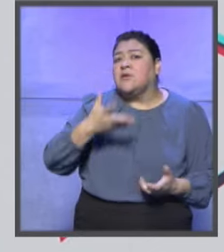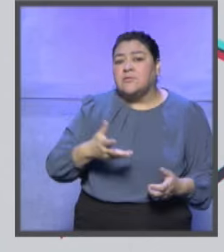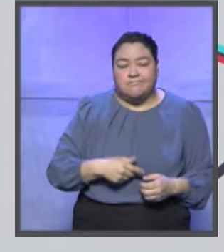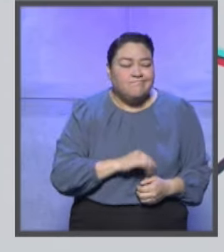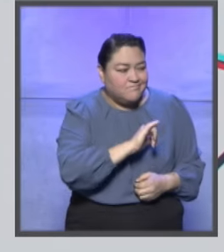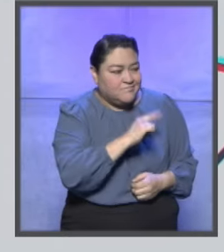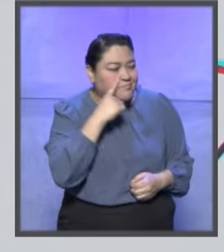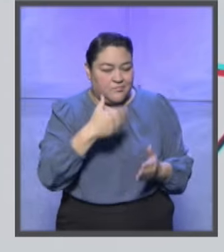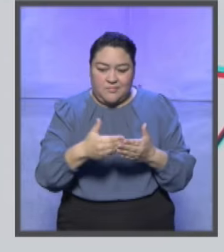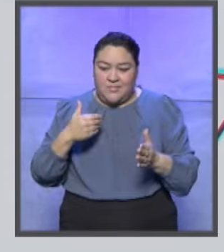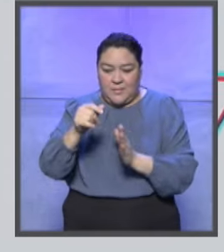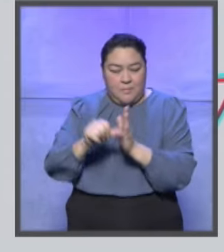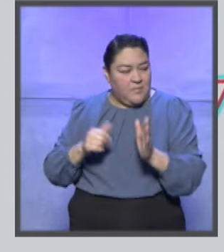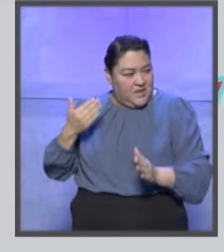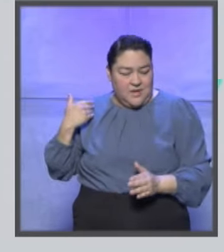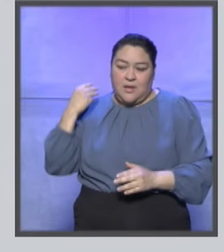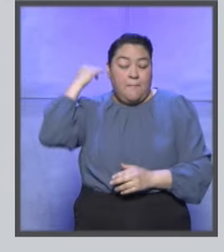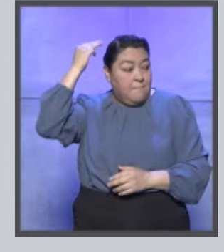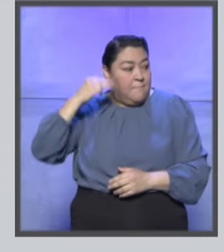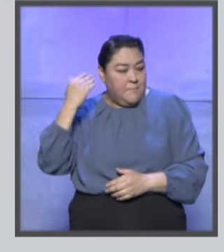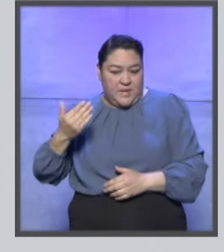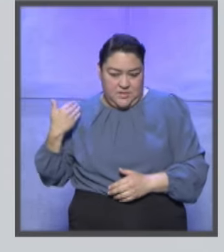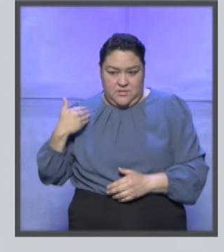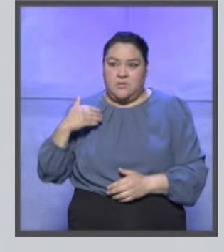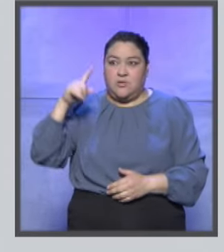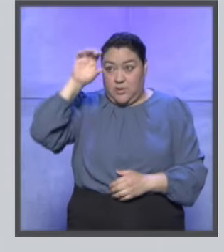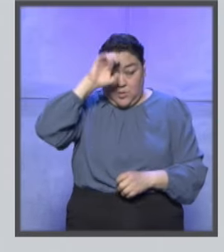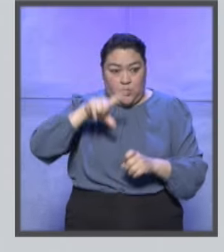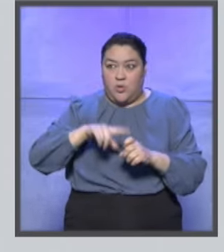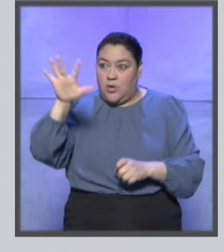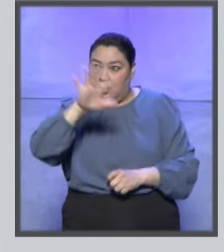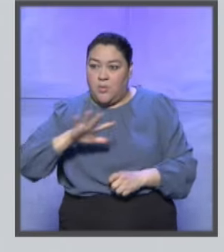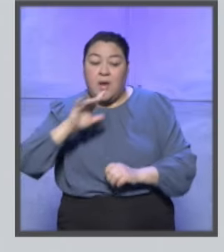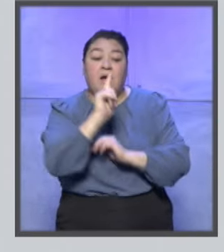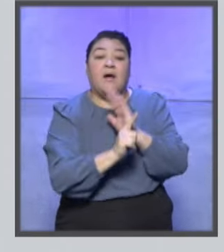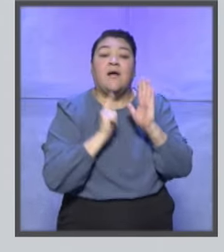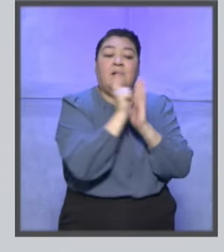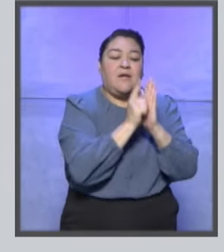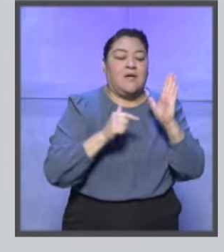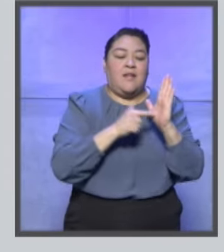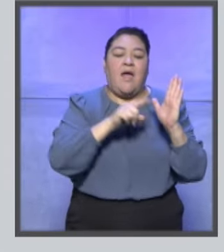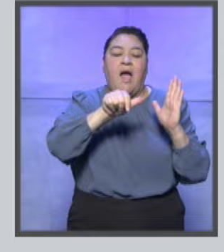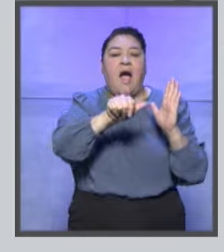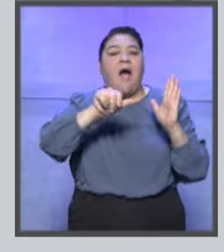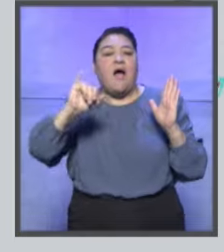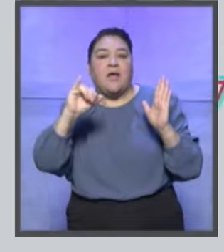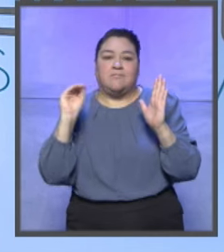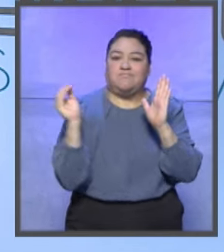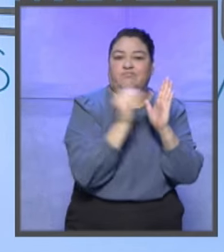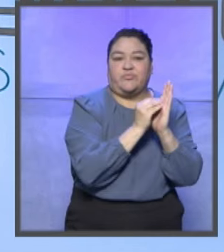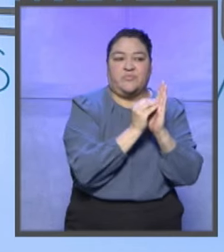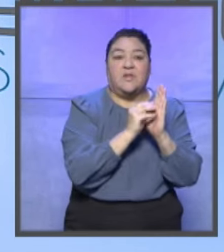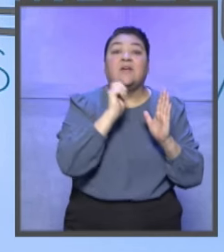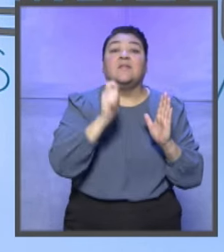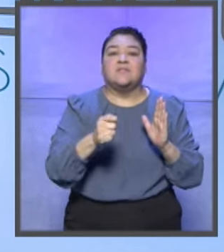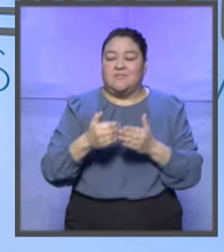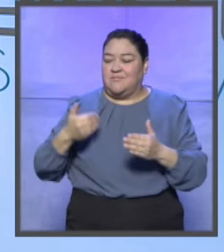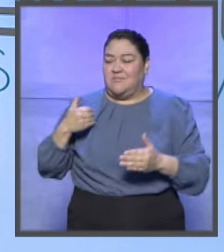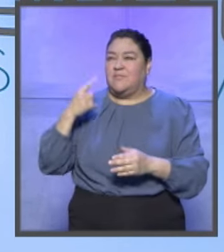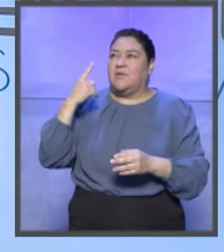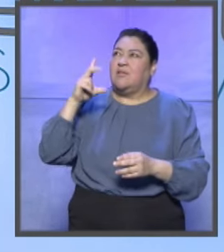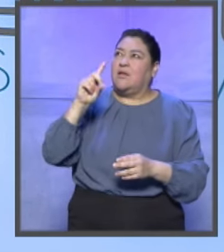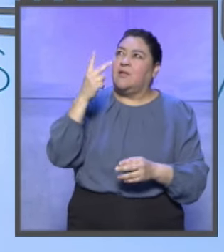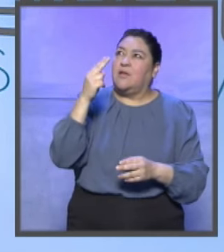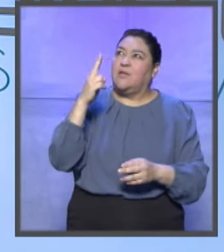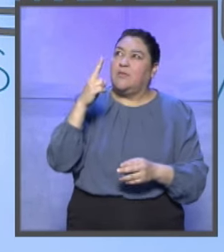apenas en el mes de marzo la Unión Europea aprobó su ley de inteligencia artificial, ley sobre inteligencia artificial. El 30 de noviembre del año